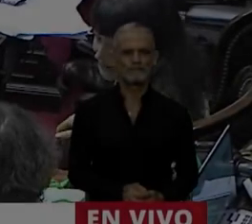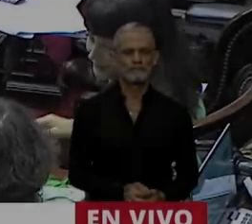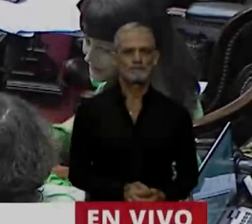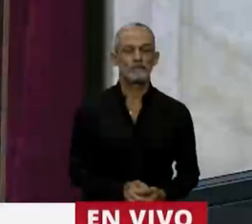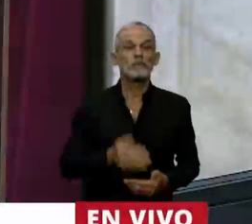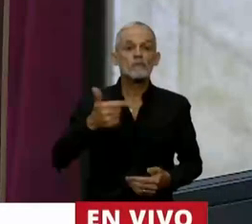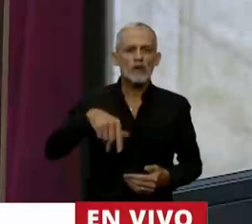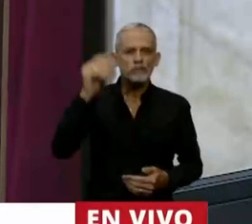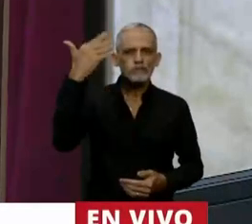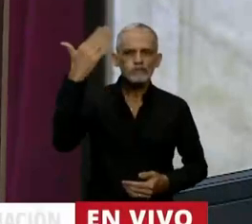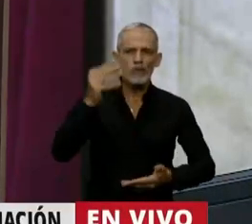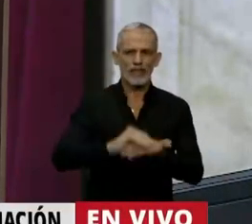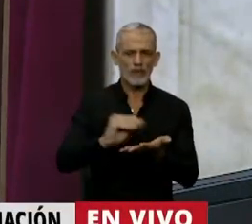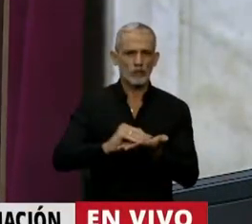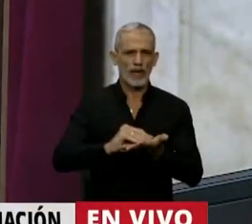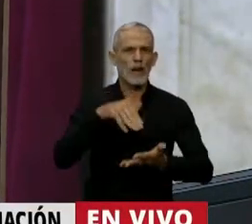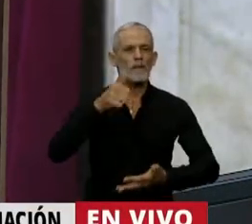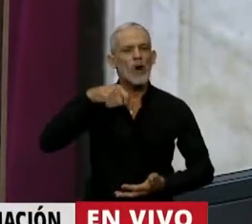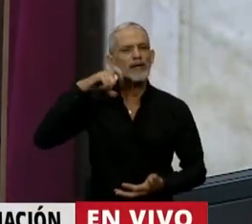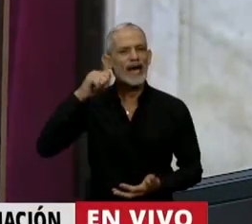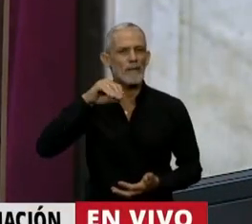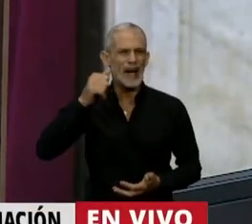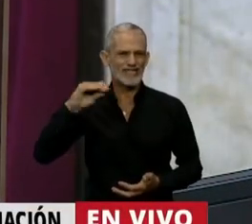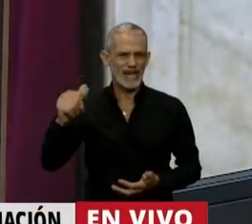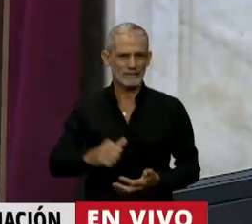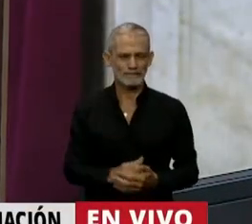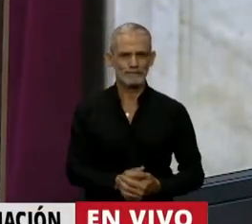En el uso de la palabra la diputada Mónica Macha.